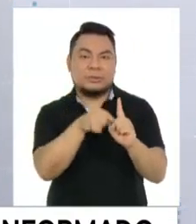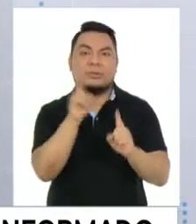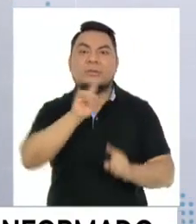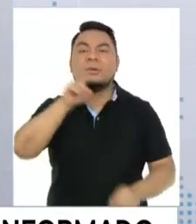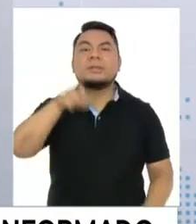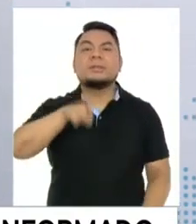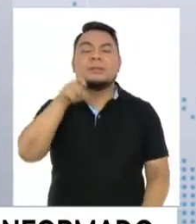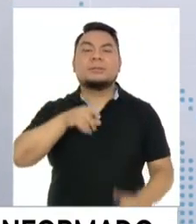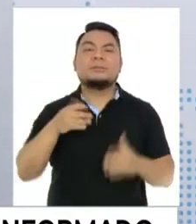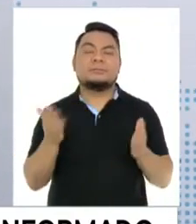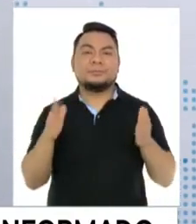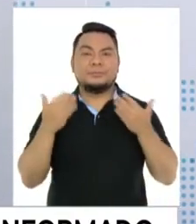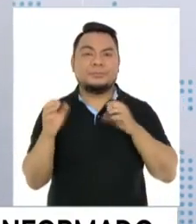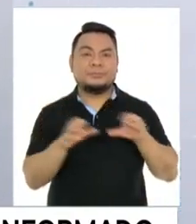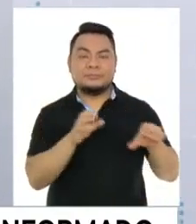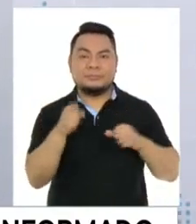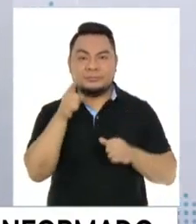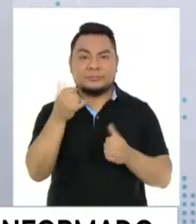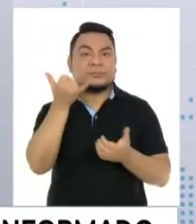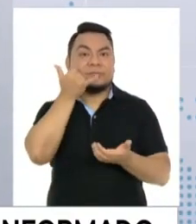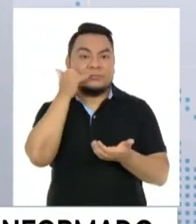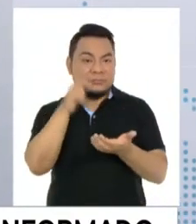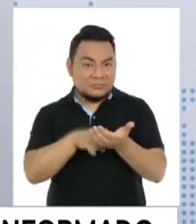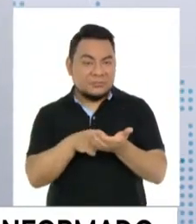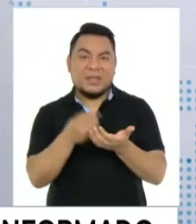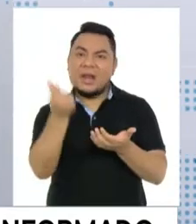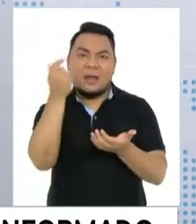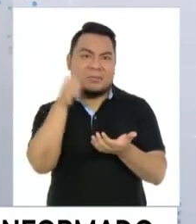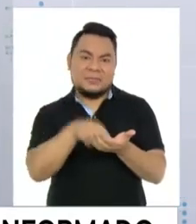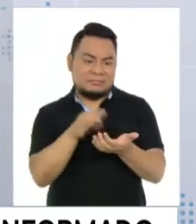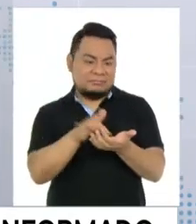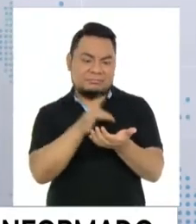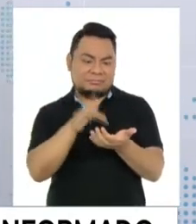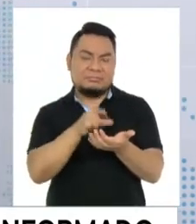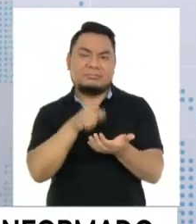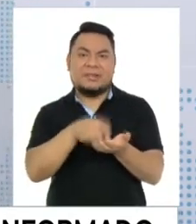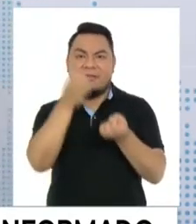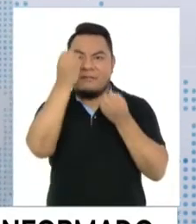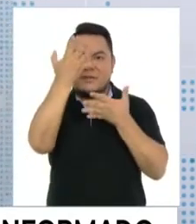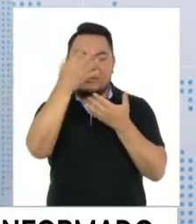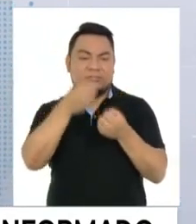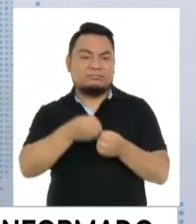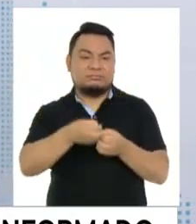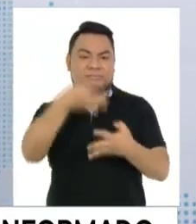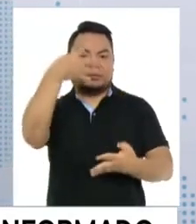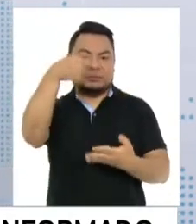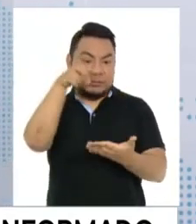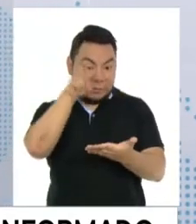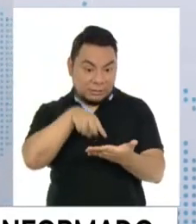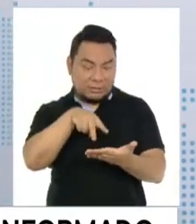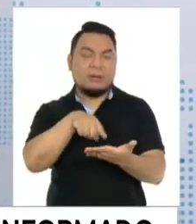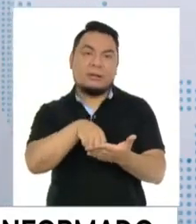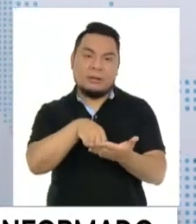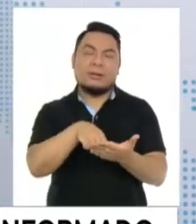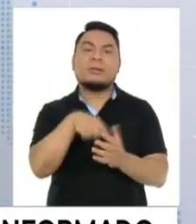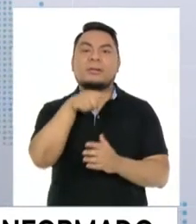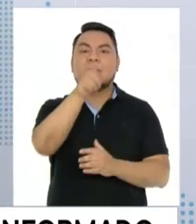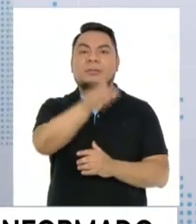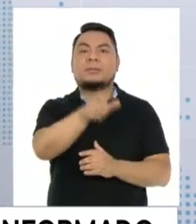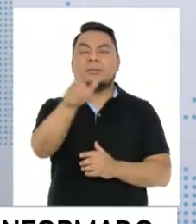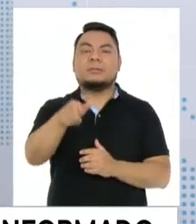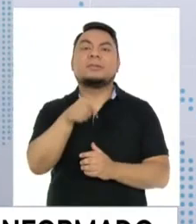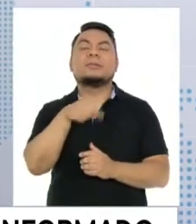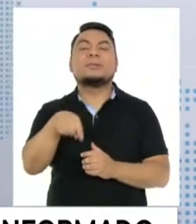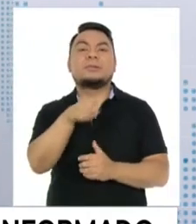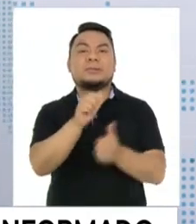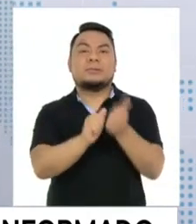necesitas, puedes hacerlo desde tu celular, como bien lo has mencionado, desde una tablet, inmediatamente el robot, esta